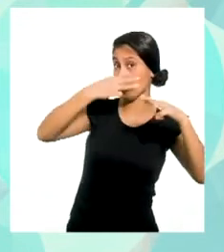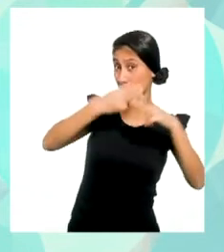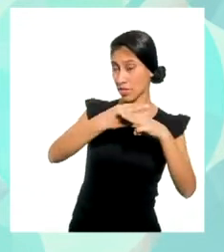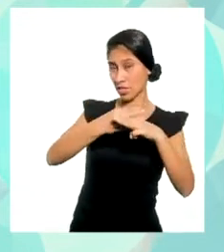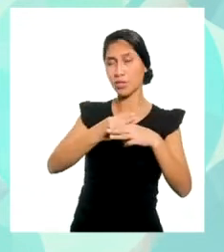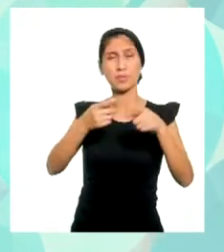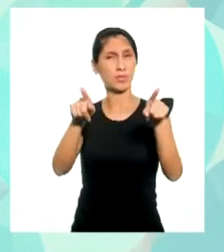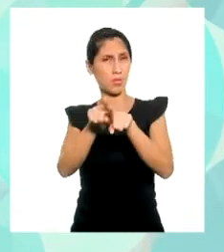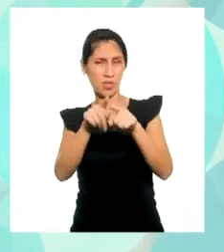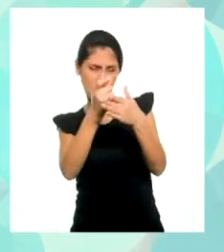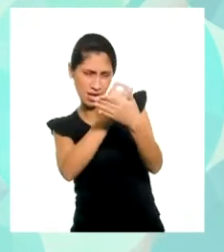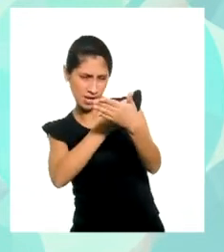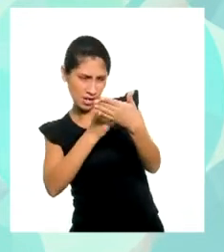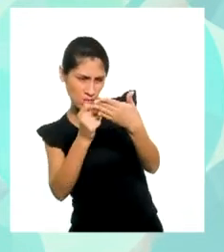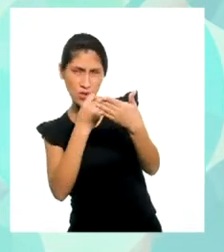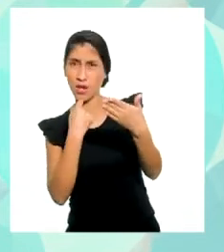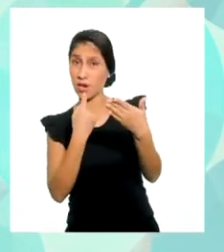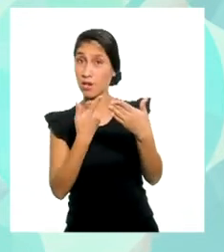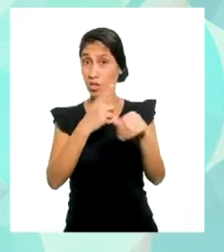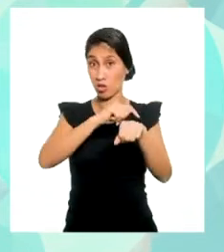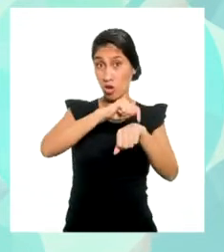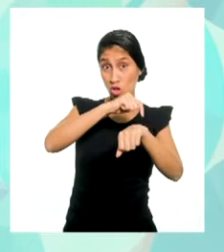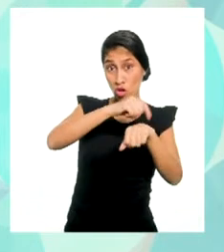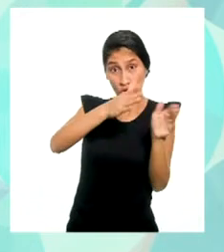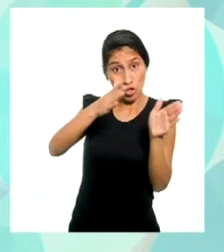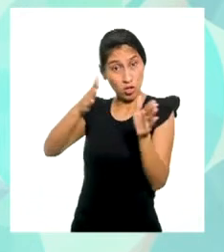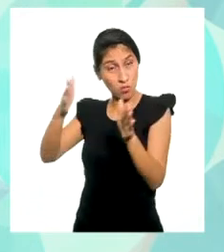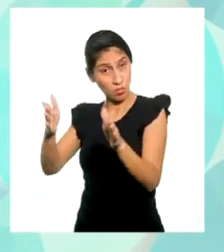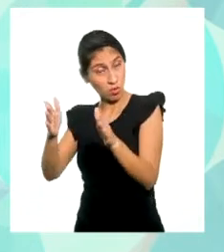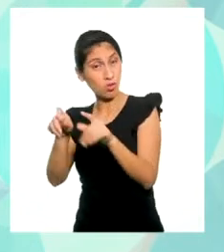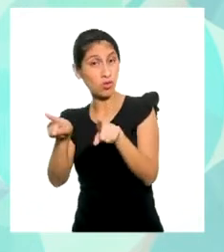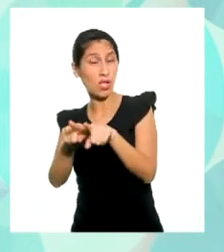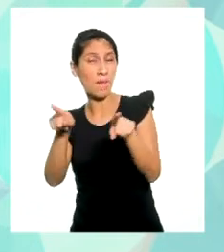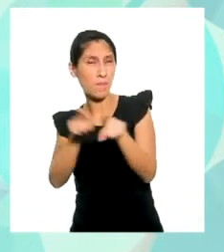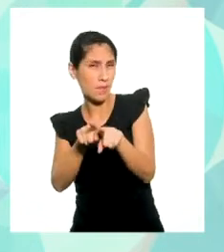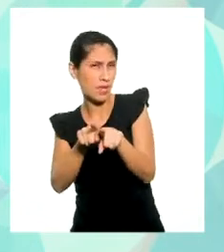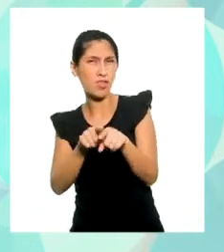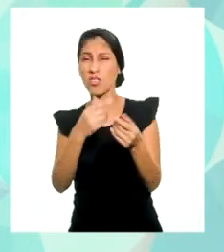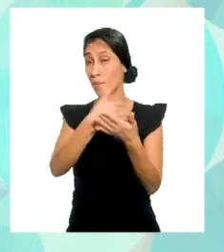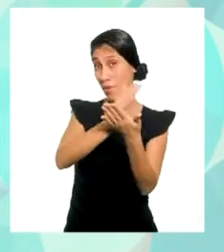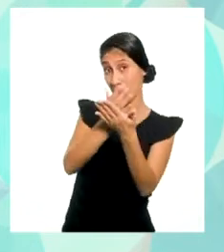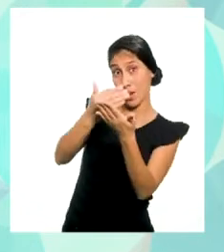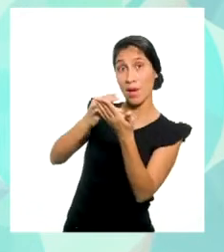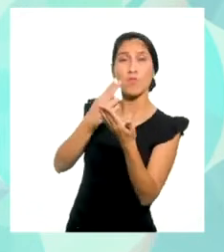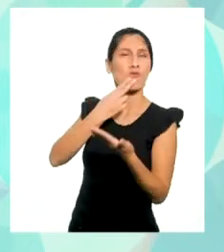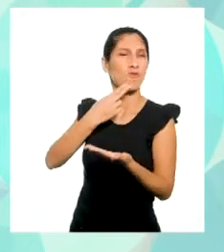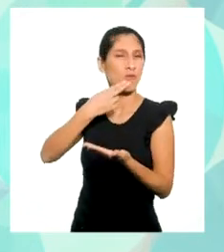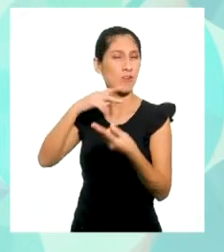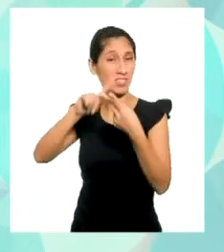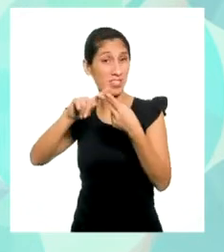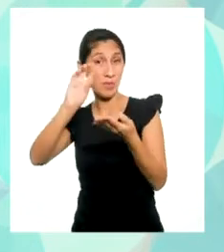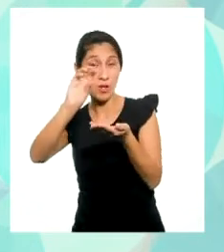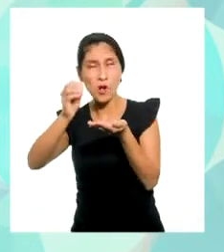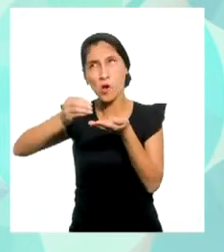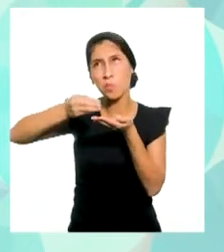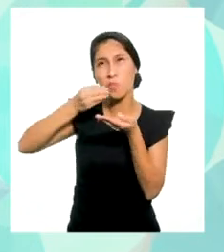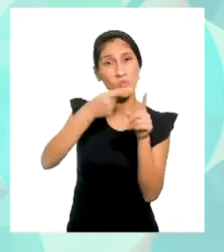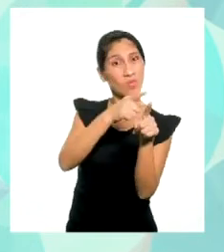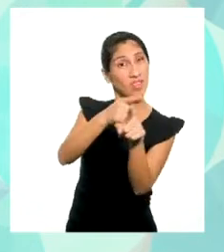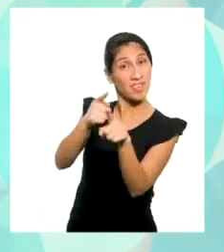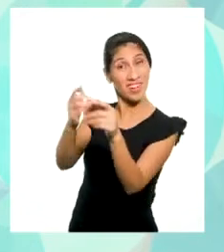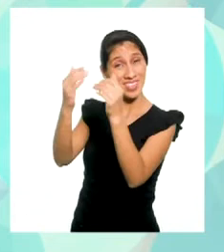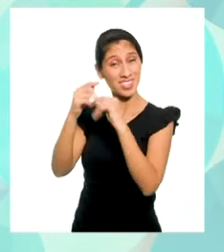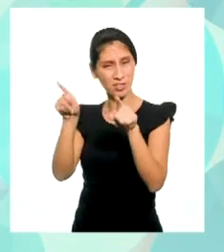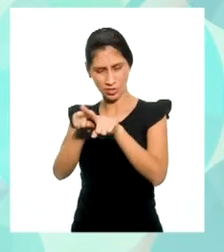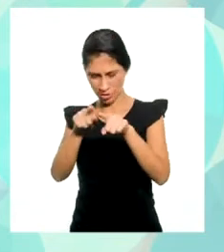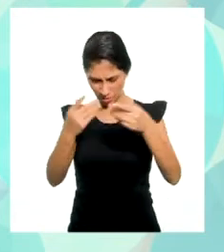Al elaborar en nuestros tiempos libres postres y bocadillos, en donde realizamos